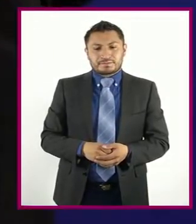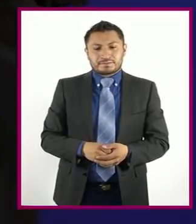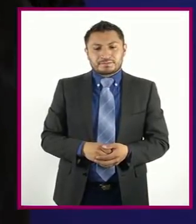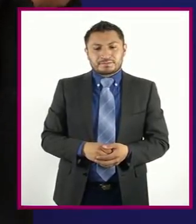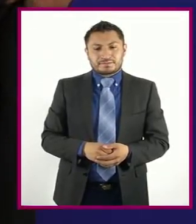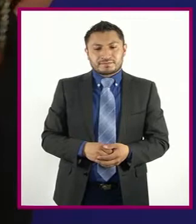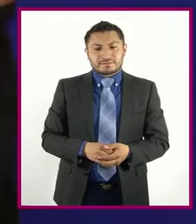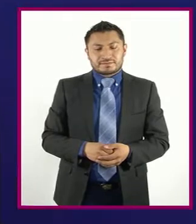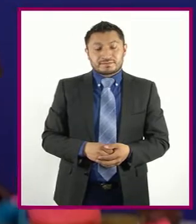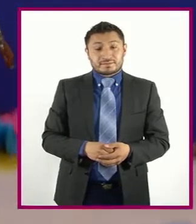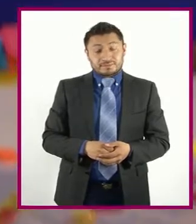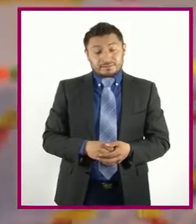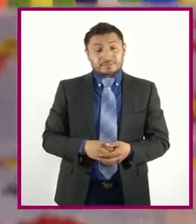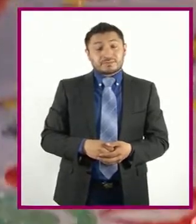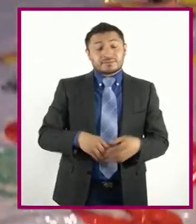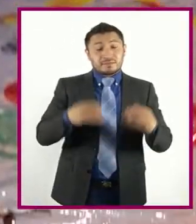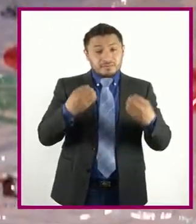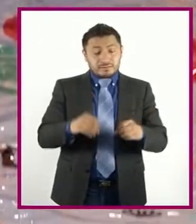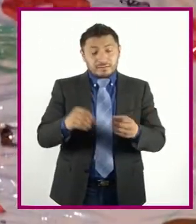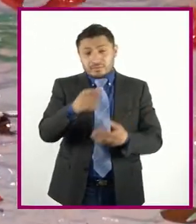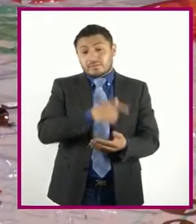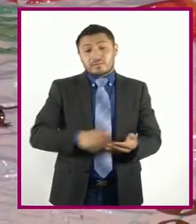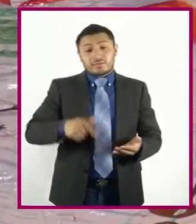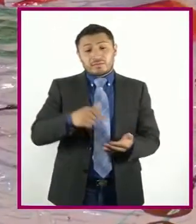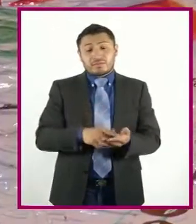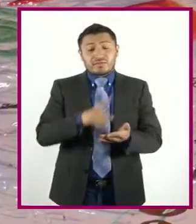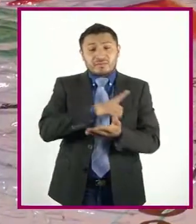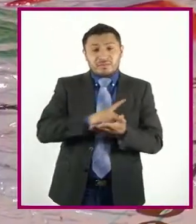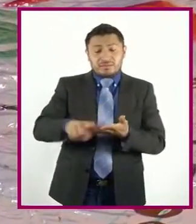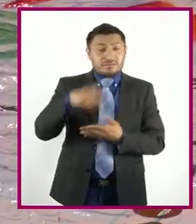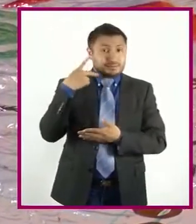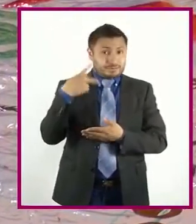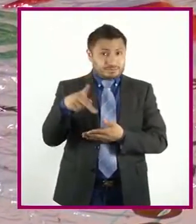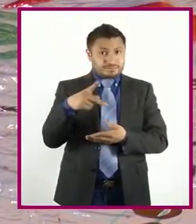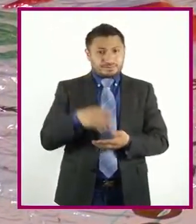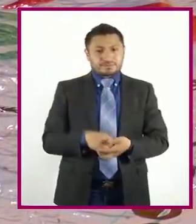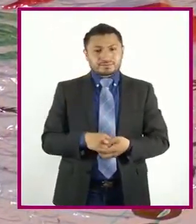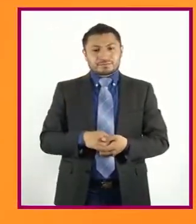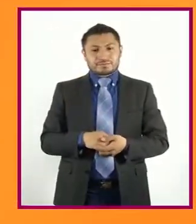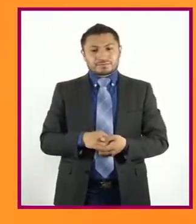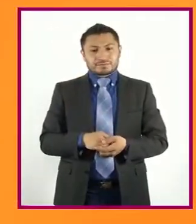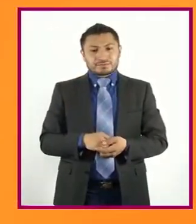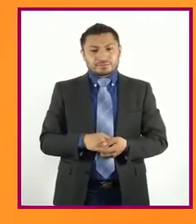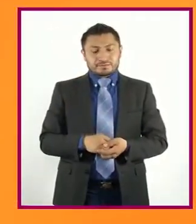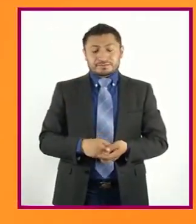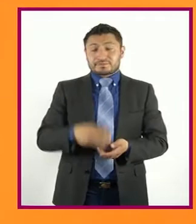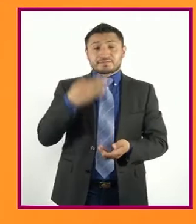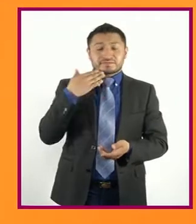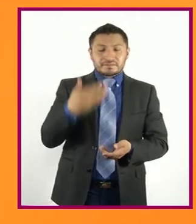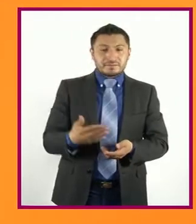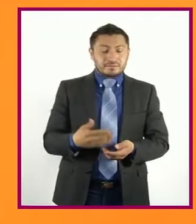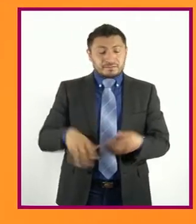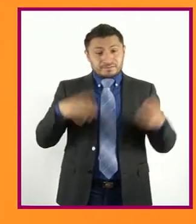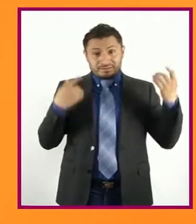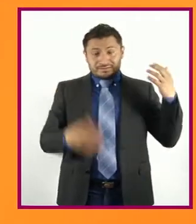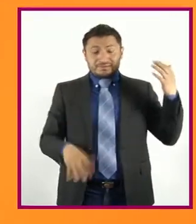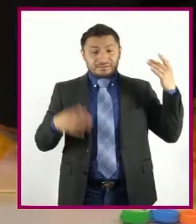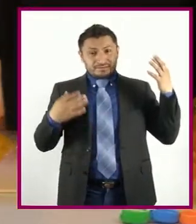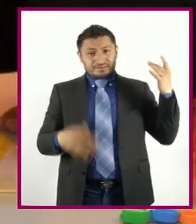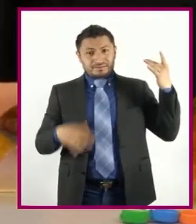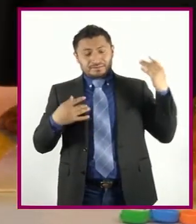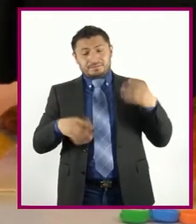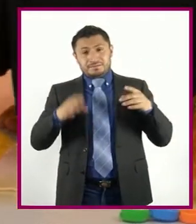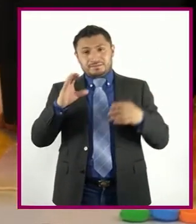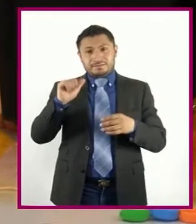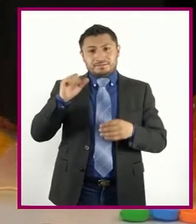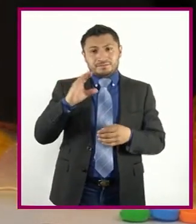Donde ocupará El lugar Que por derecho Le corresponde Muy bien Con la guitarra El